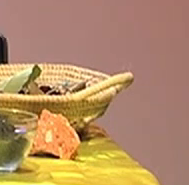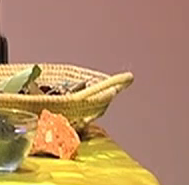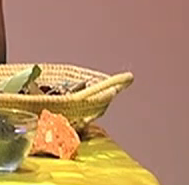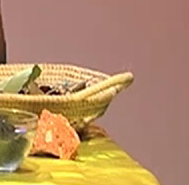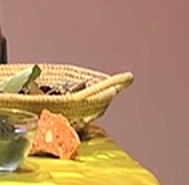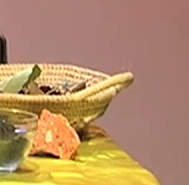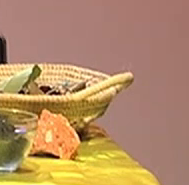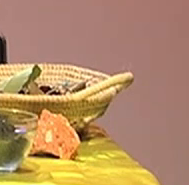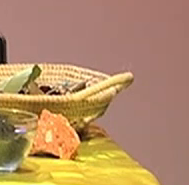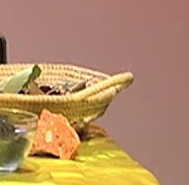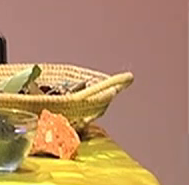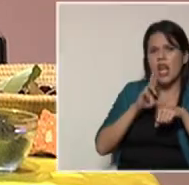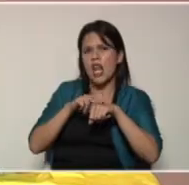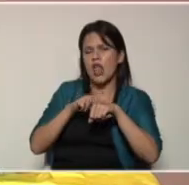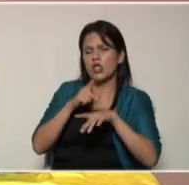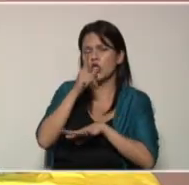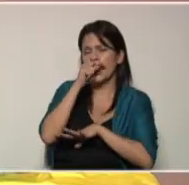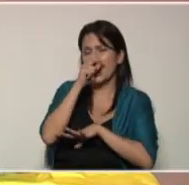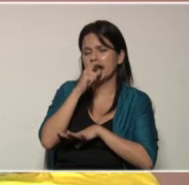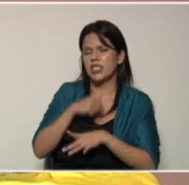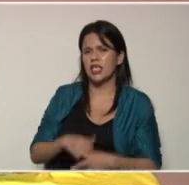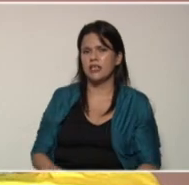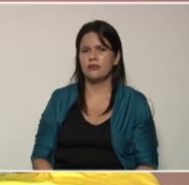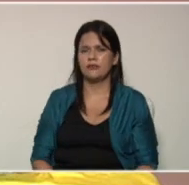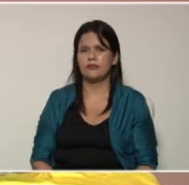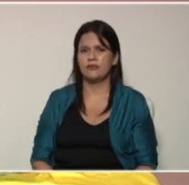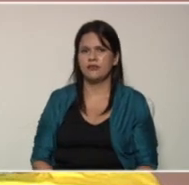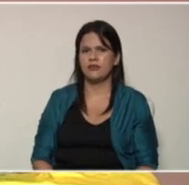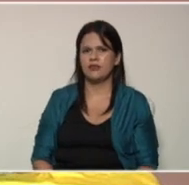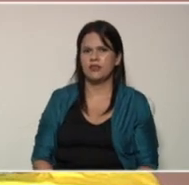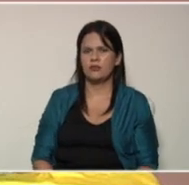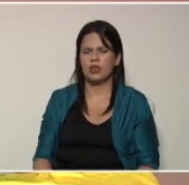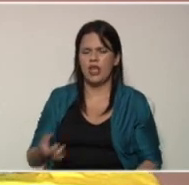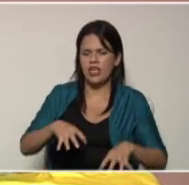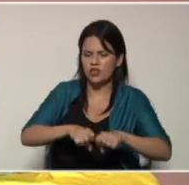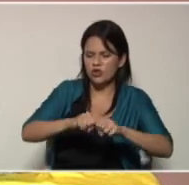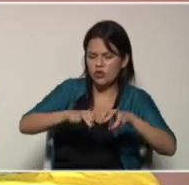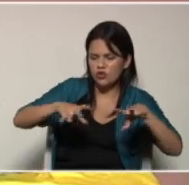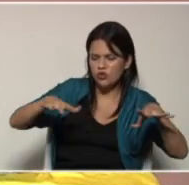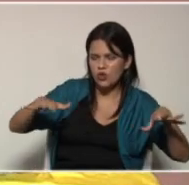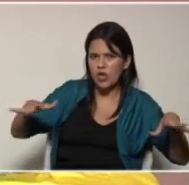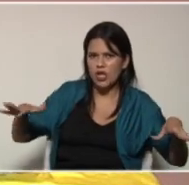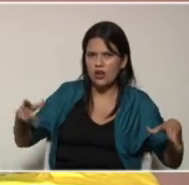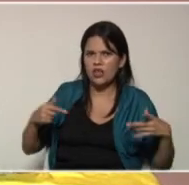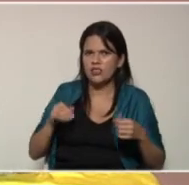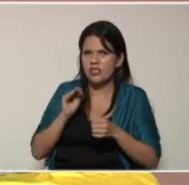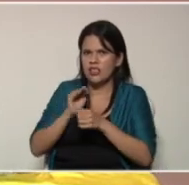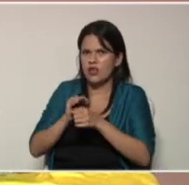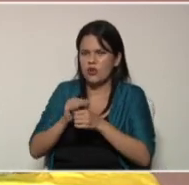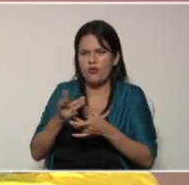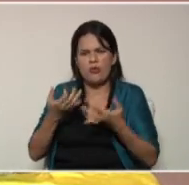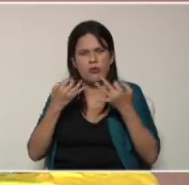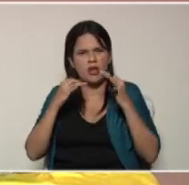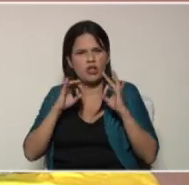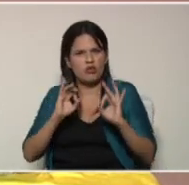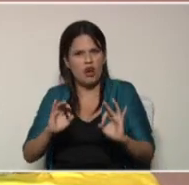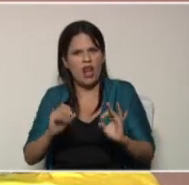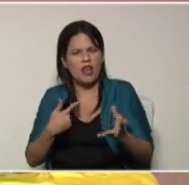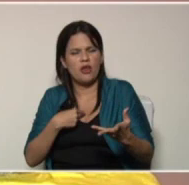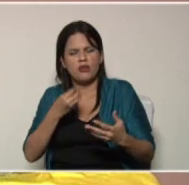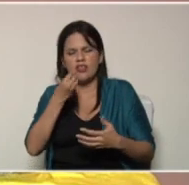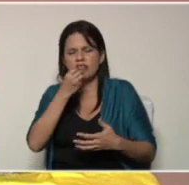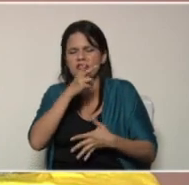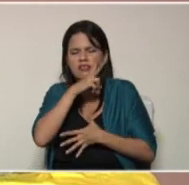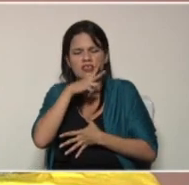la doctora gallina y por cierto esos suelos que se cultivan de forma natural nos da unos frutos bastante